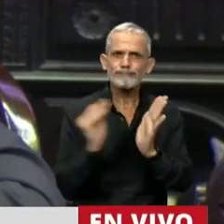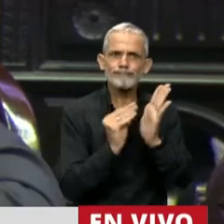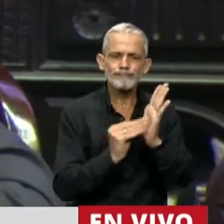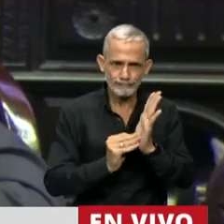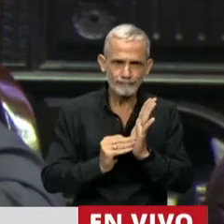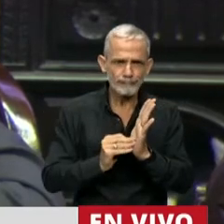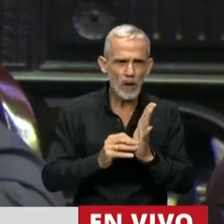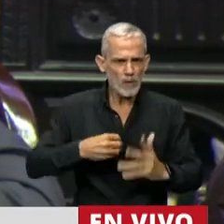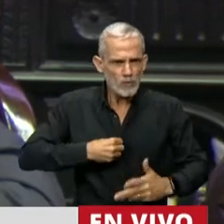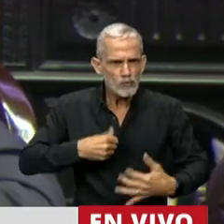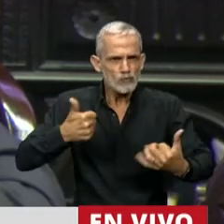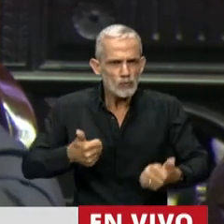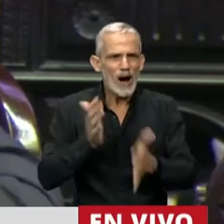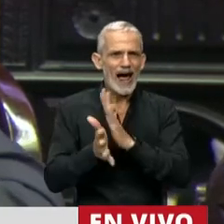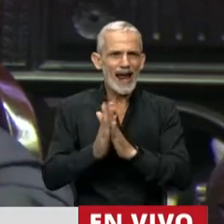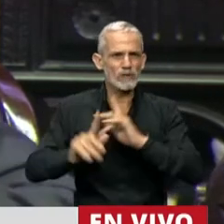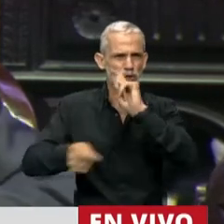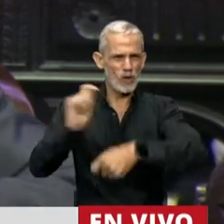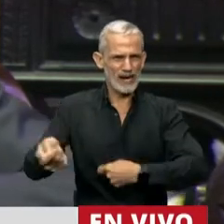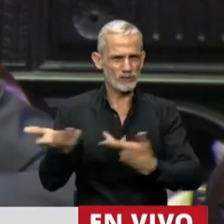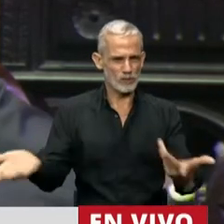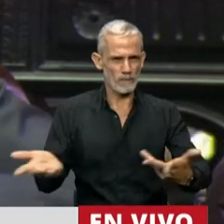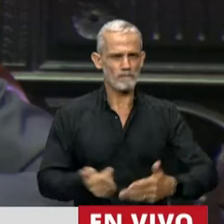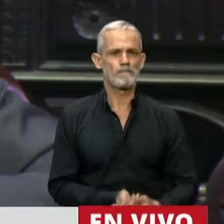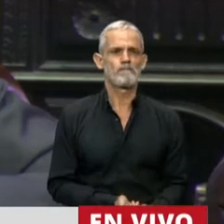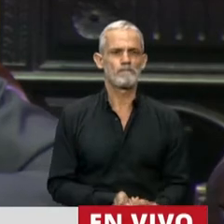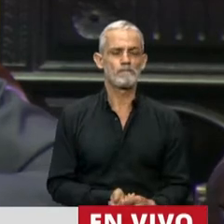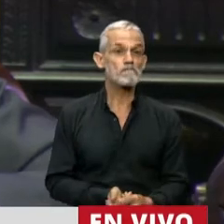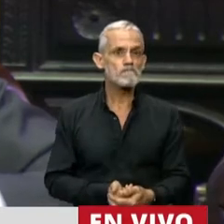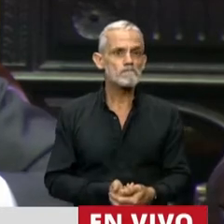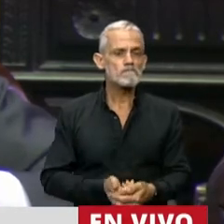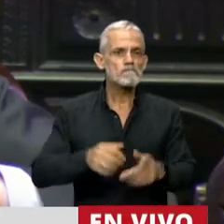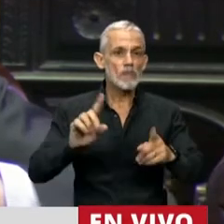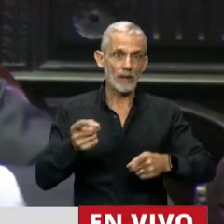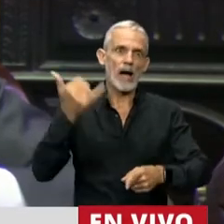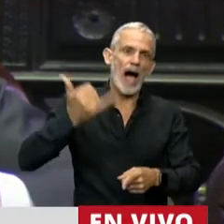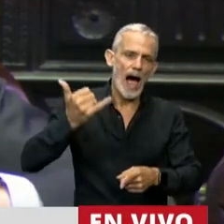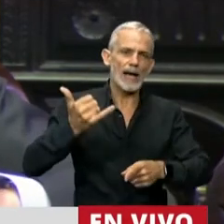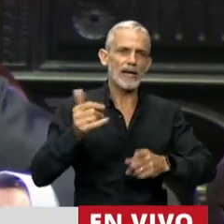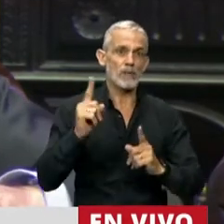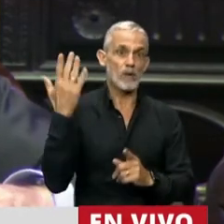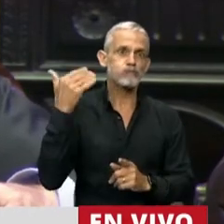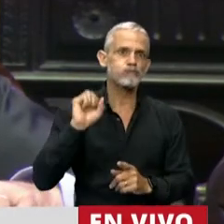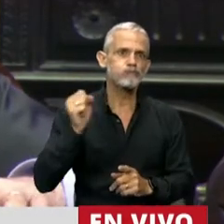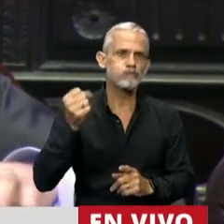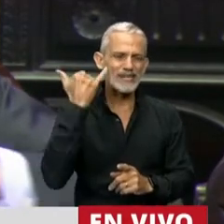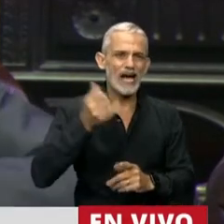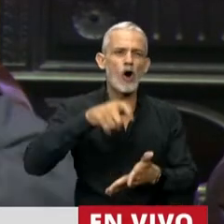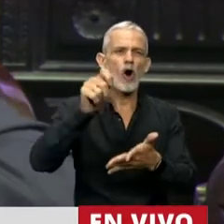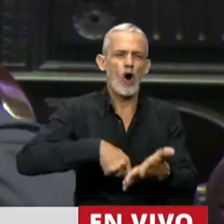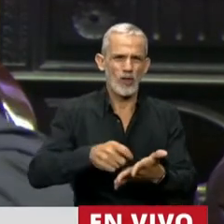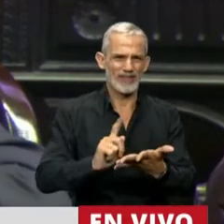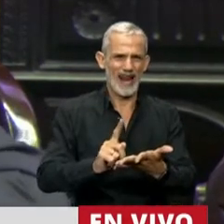sean de buena fe y a título gratuito. Es bueno, y que tengan obviamente como antecedente un contrato